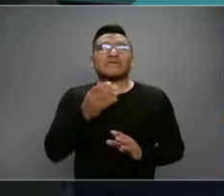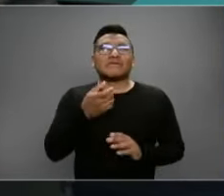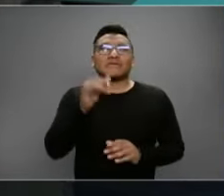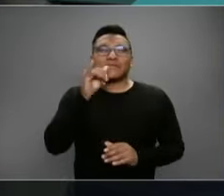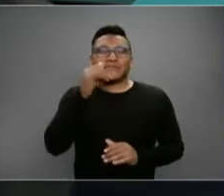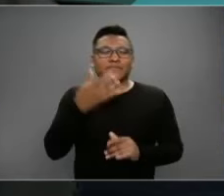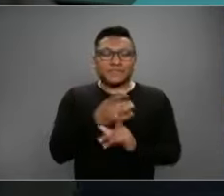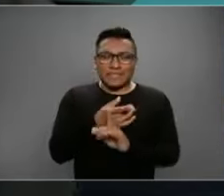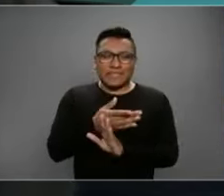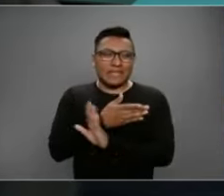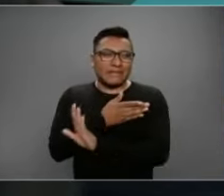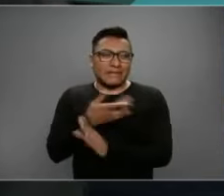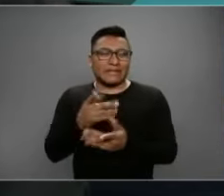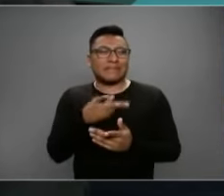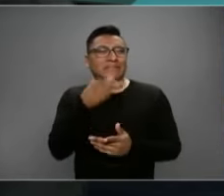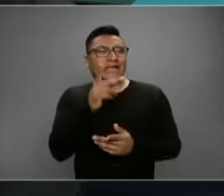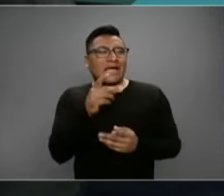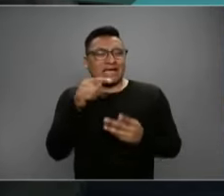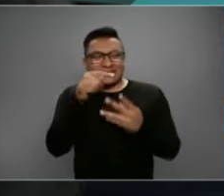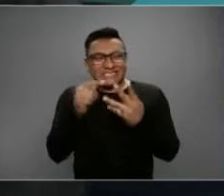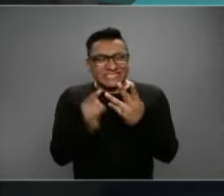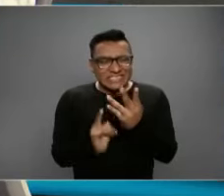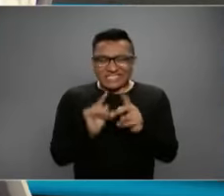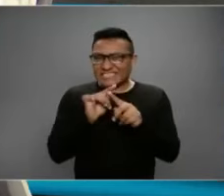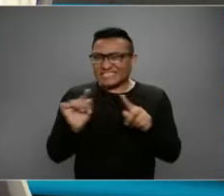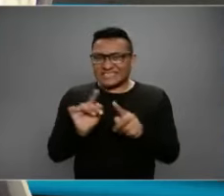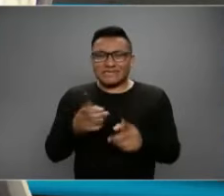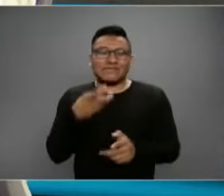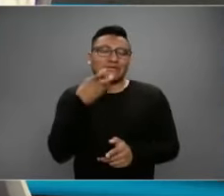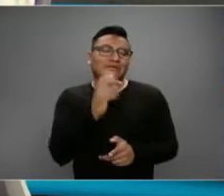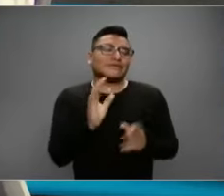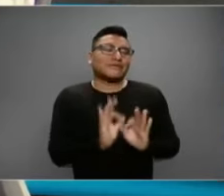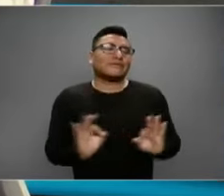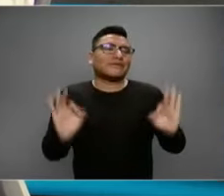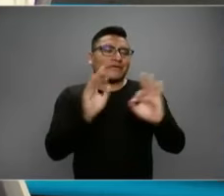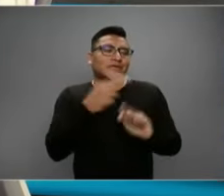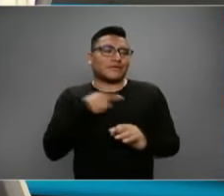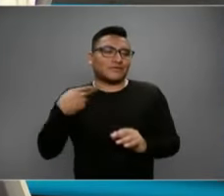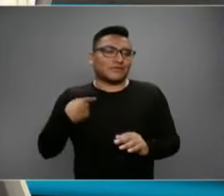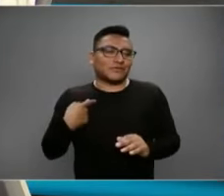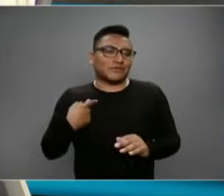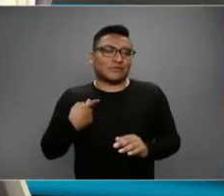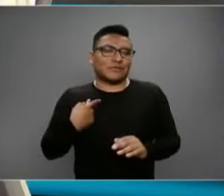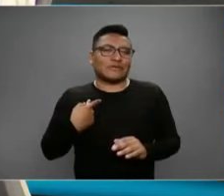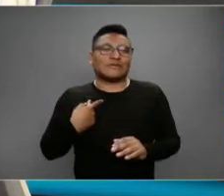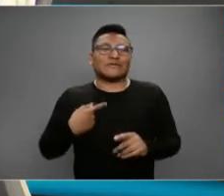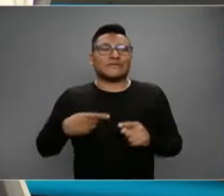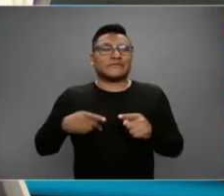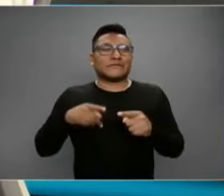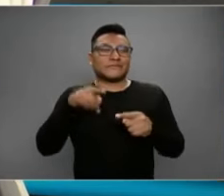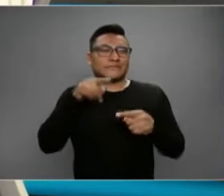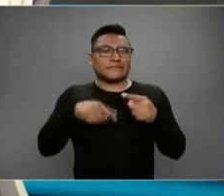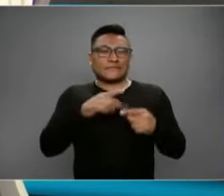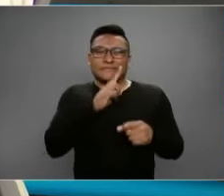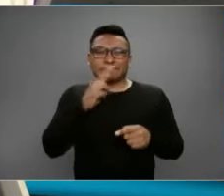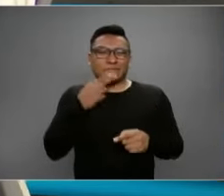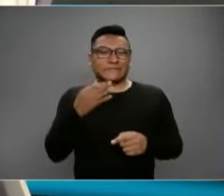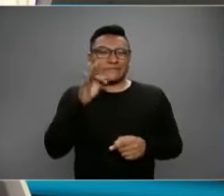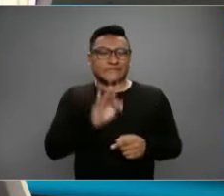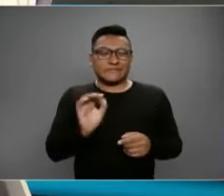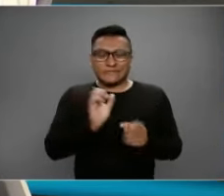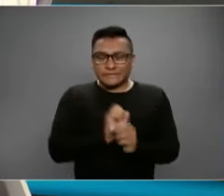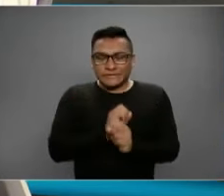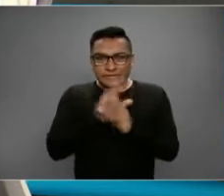prevención. Y así hay varios. Y creo que es muy importante desmentirlos. Yo sé que ustedes lo hacen todos los días y que responden